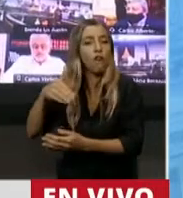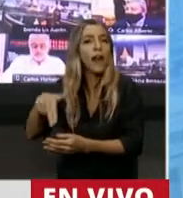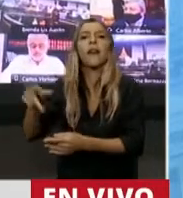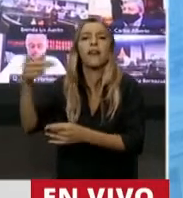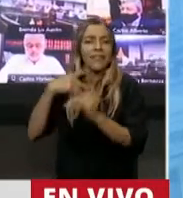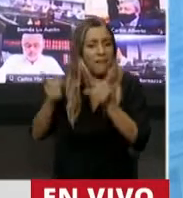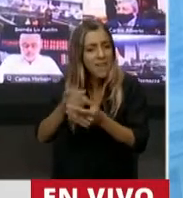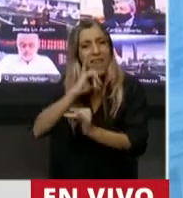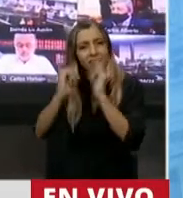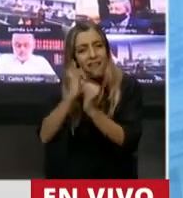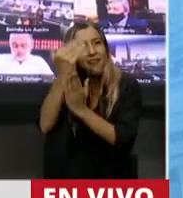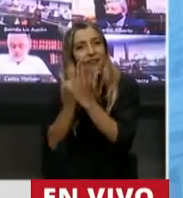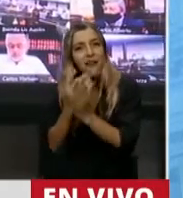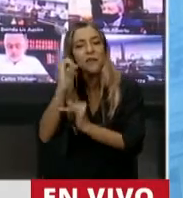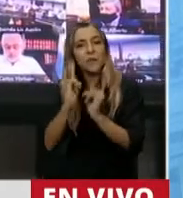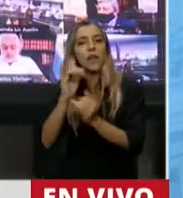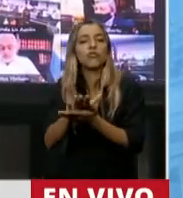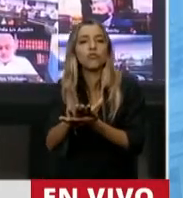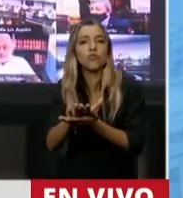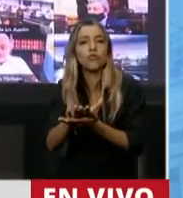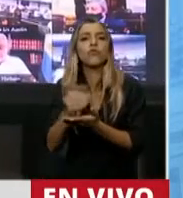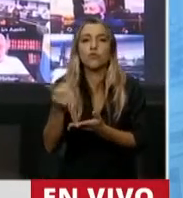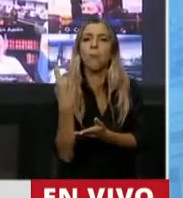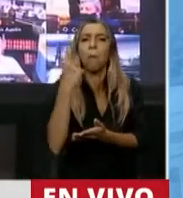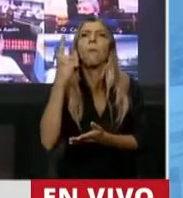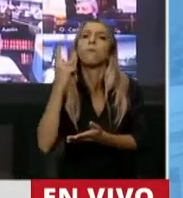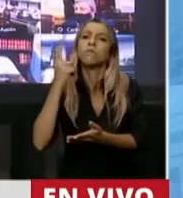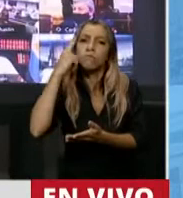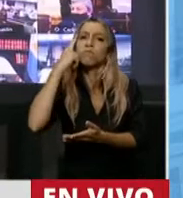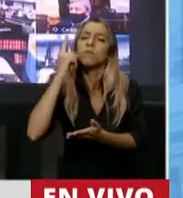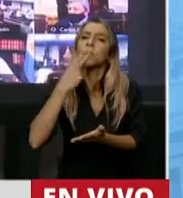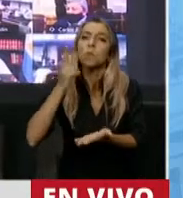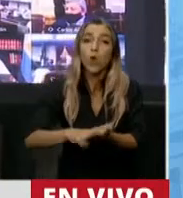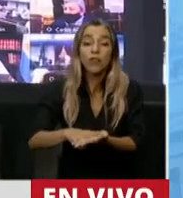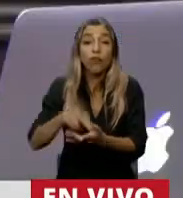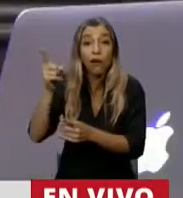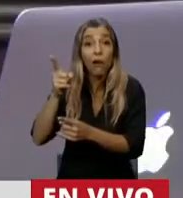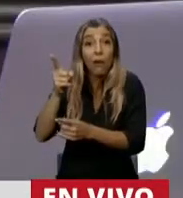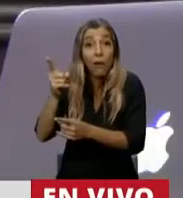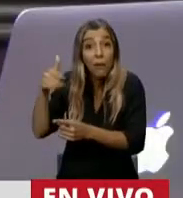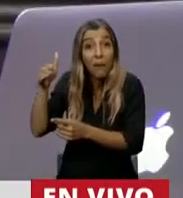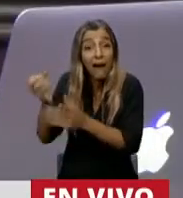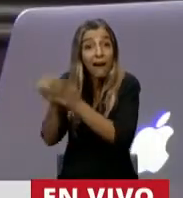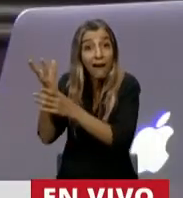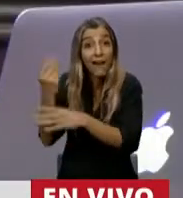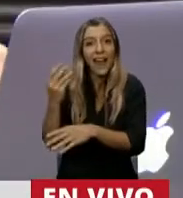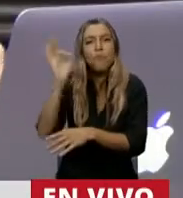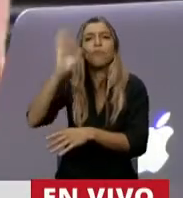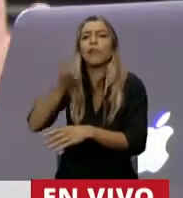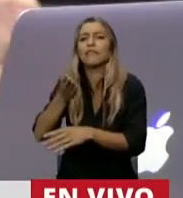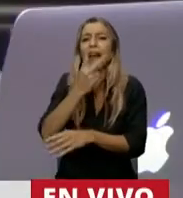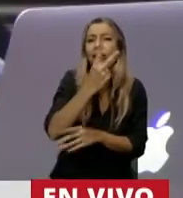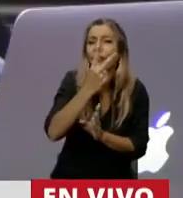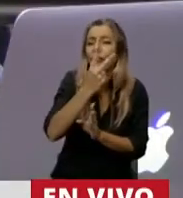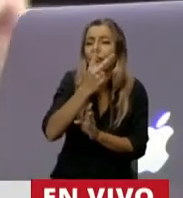los fundamentos, habla de poner un impuesto patrimonial que hoy ya existe en la Argentina con una alícuota que va 2